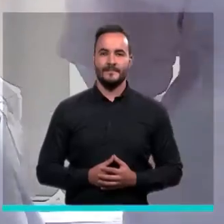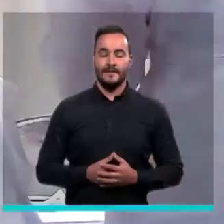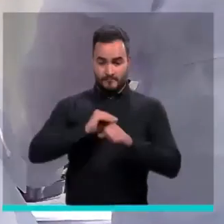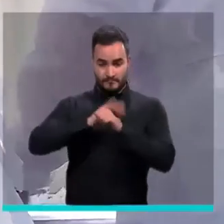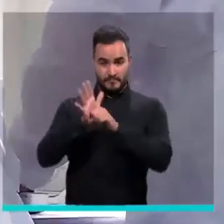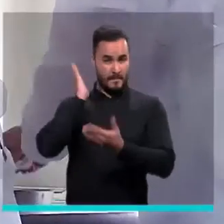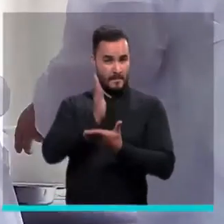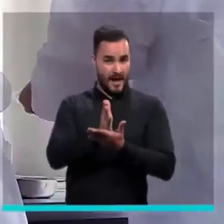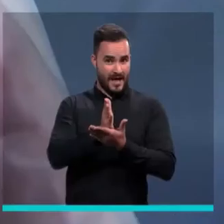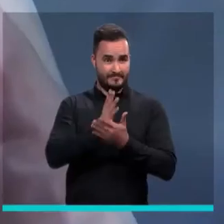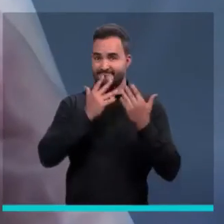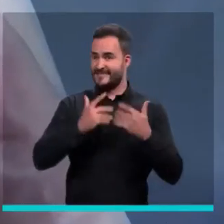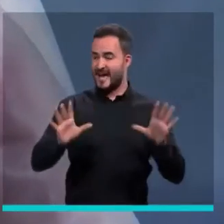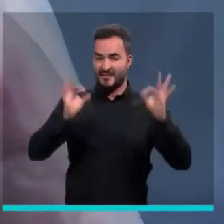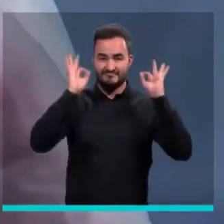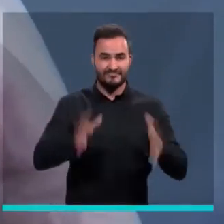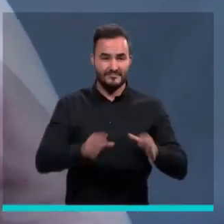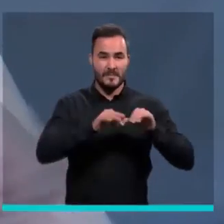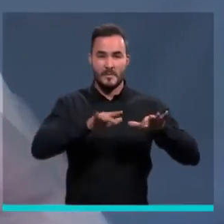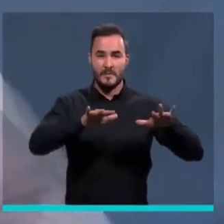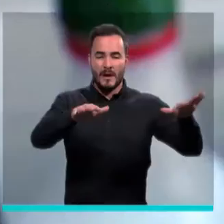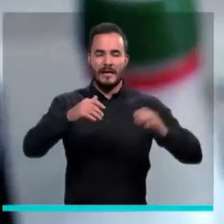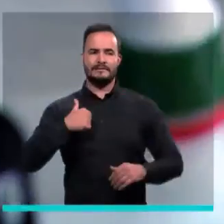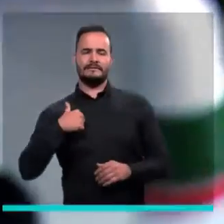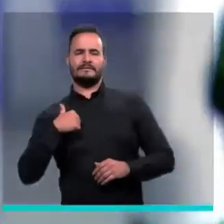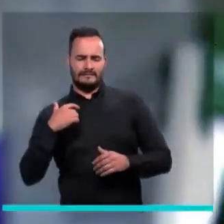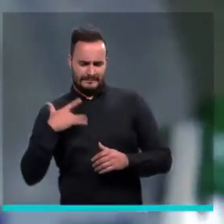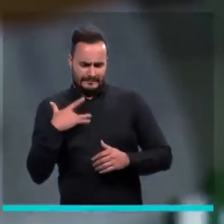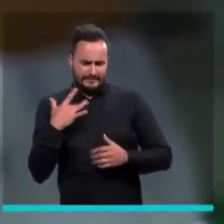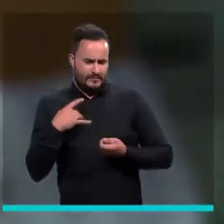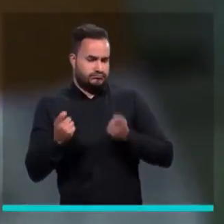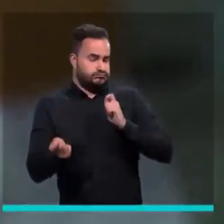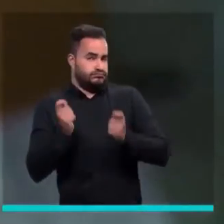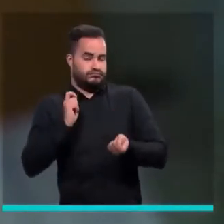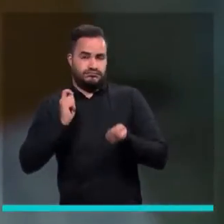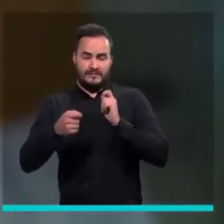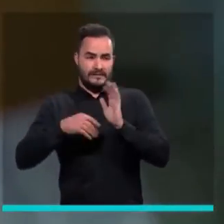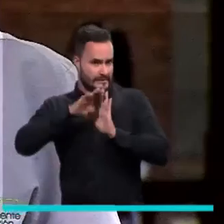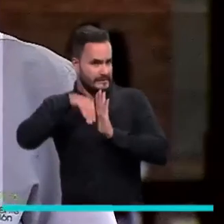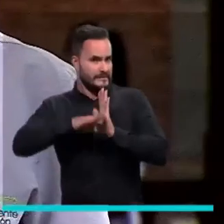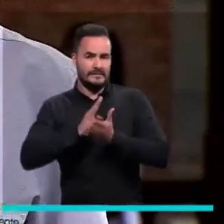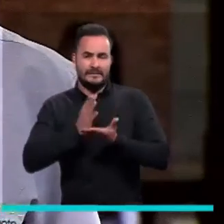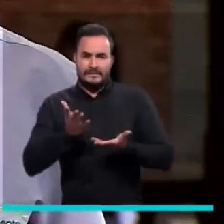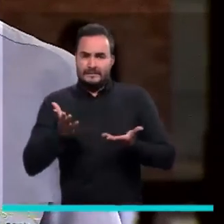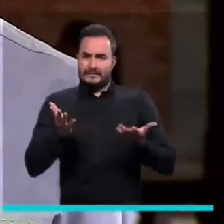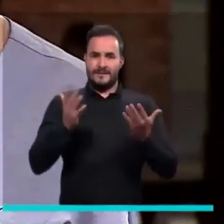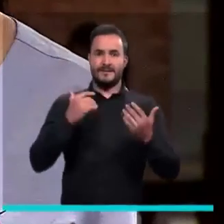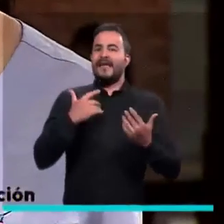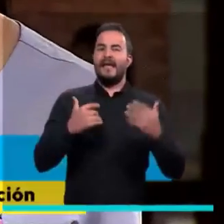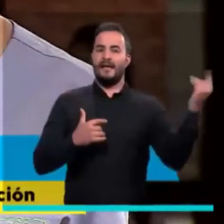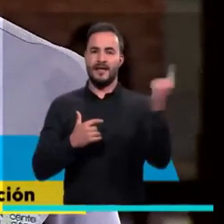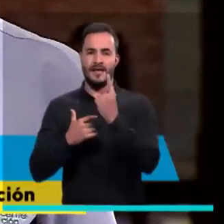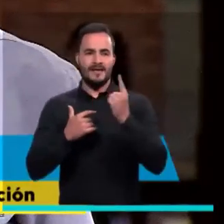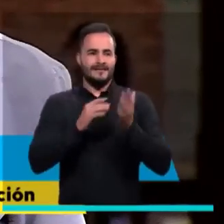Desde el inicio de la pandemia significó un abanico de emociones y de cambios, de ir a con la